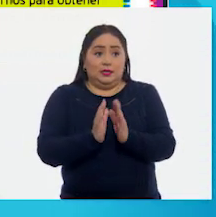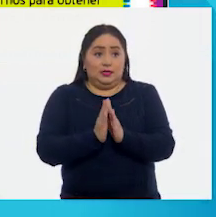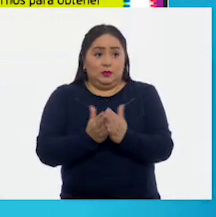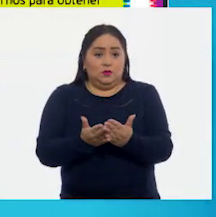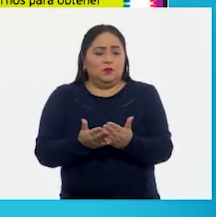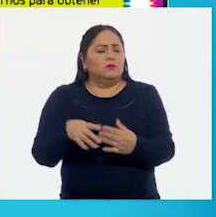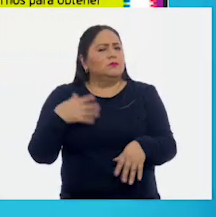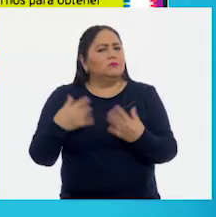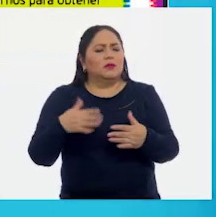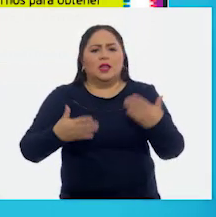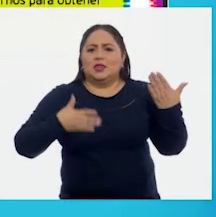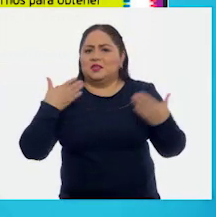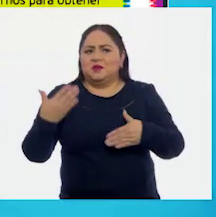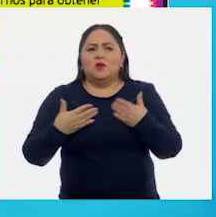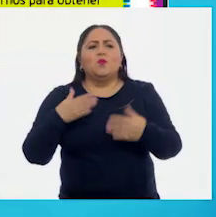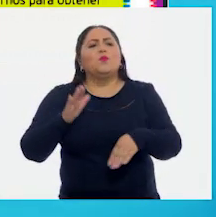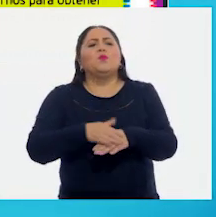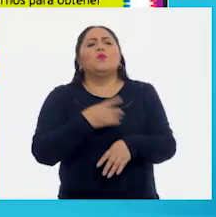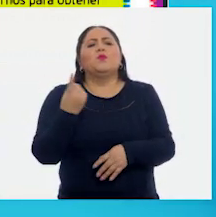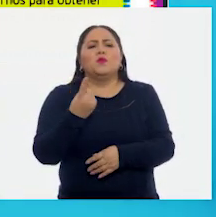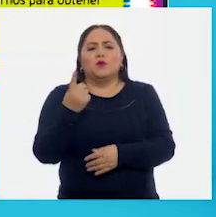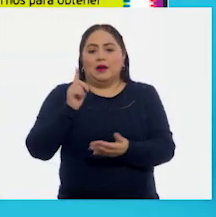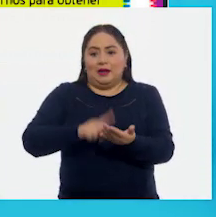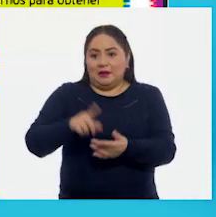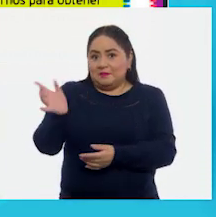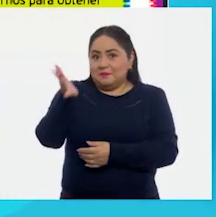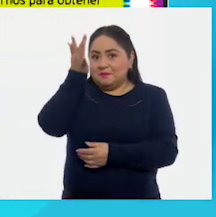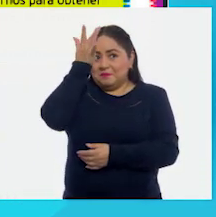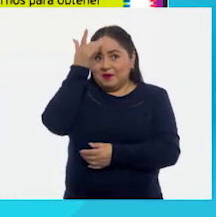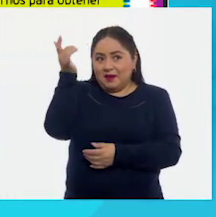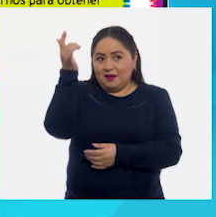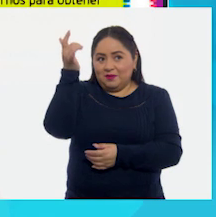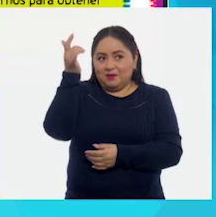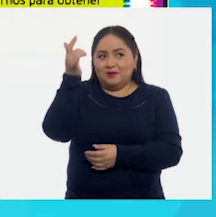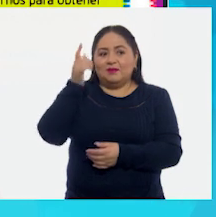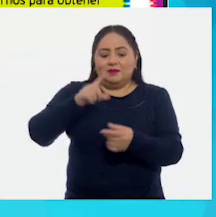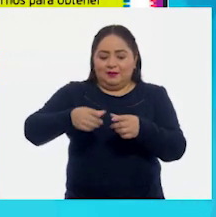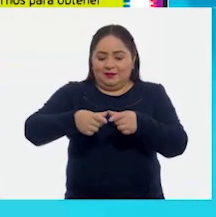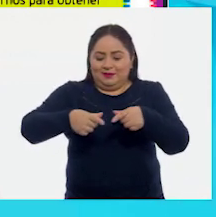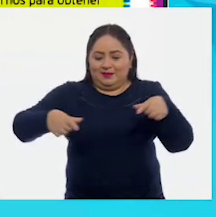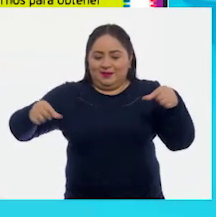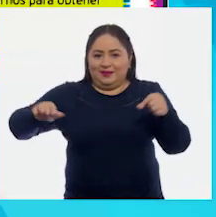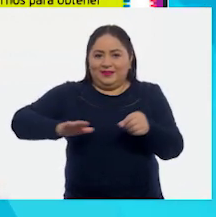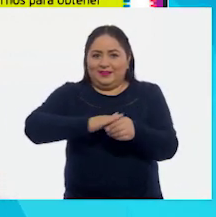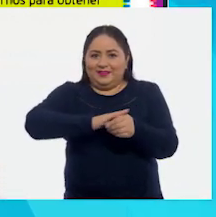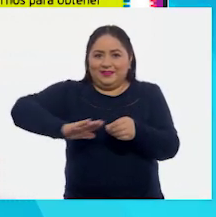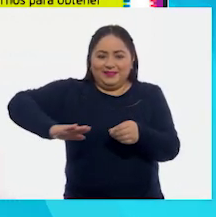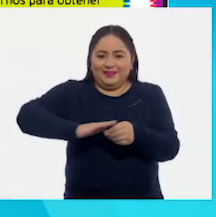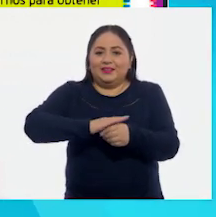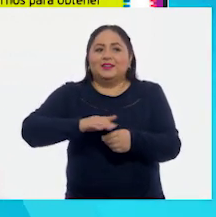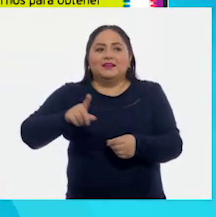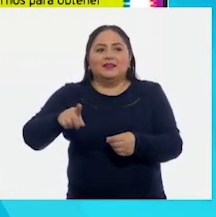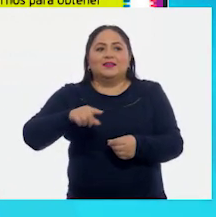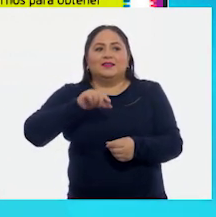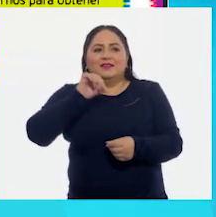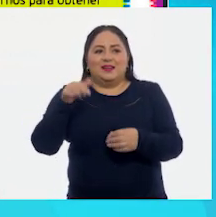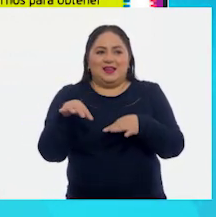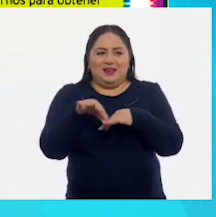está muy divertido porque sale un mago, un genio, la lámpara mágica, el anillo,